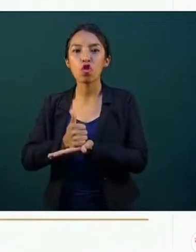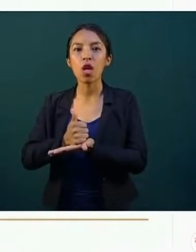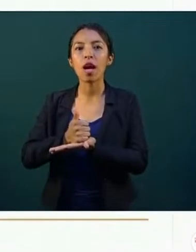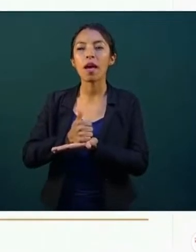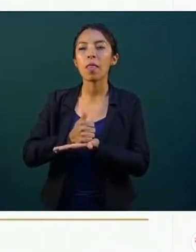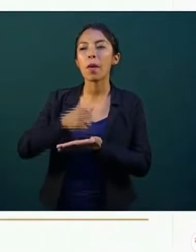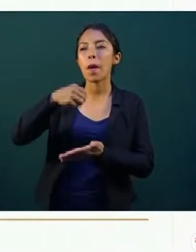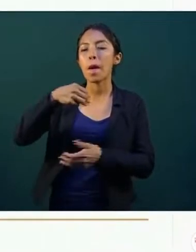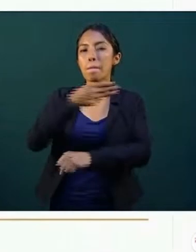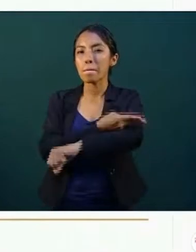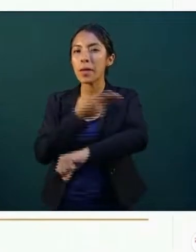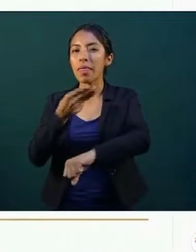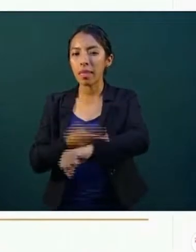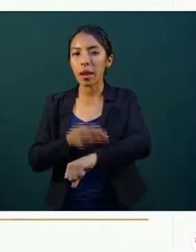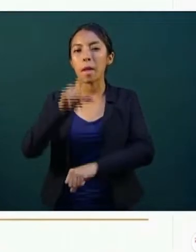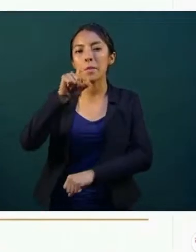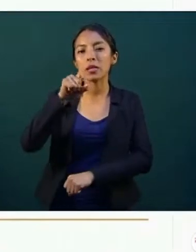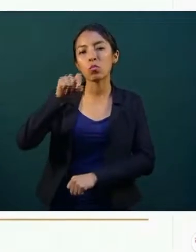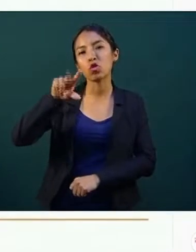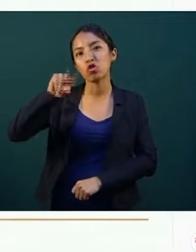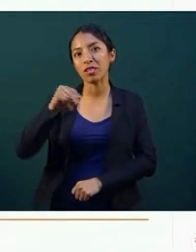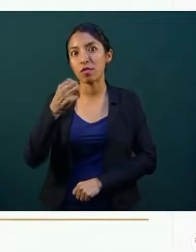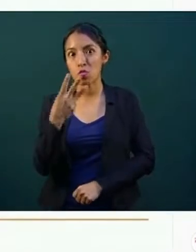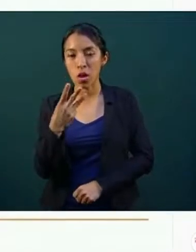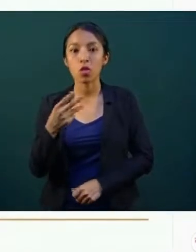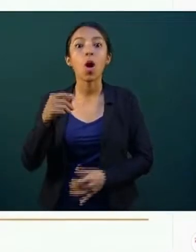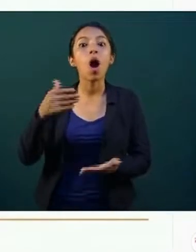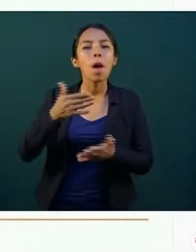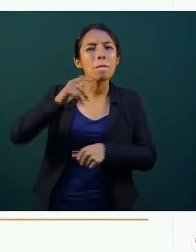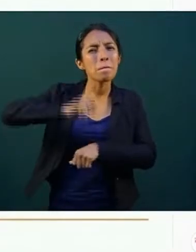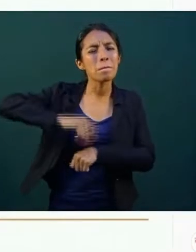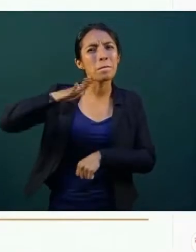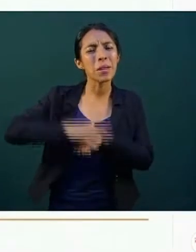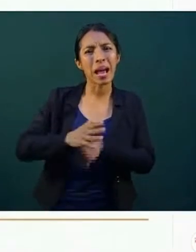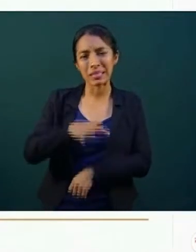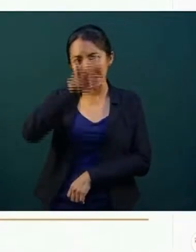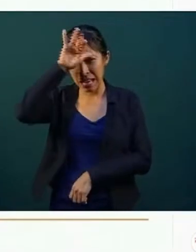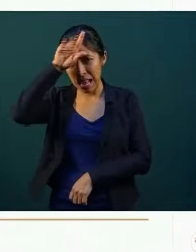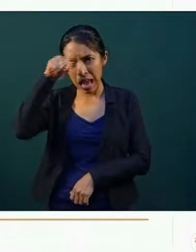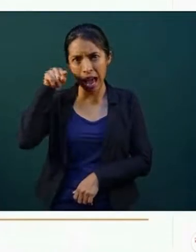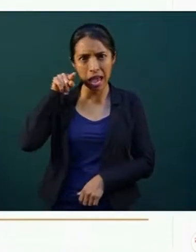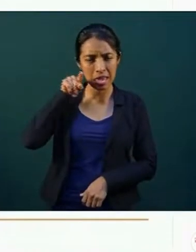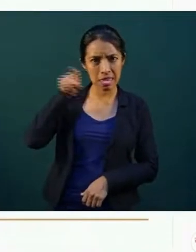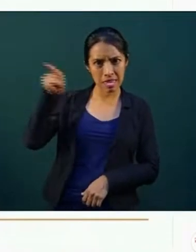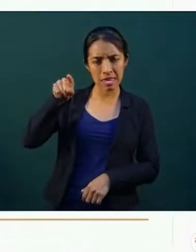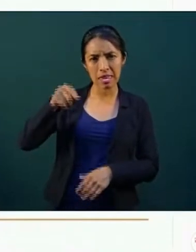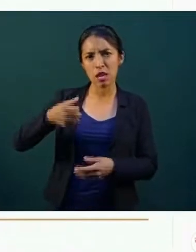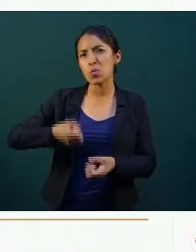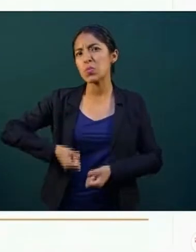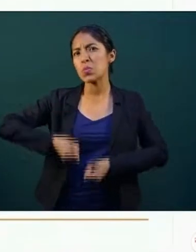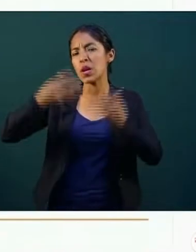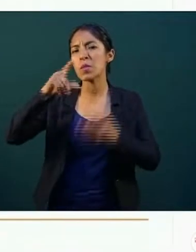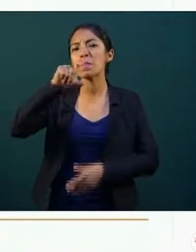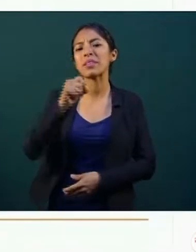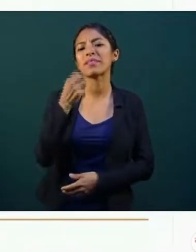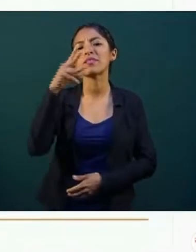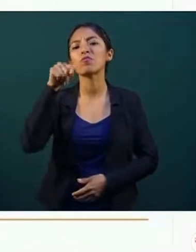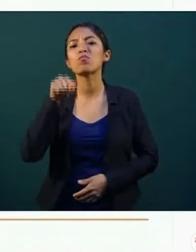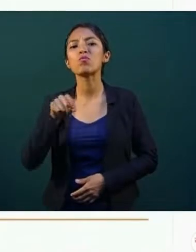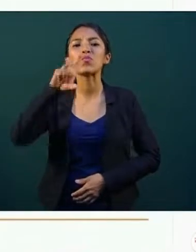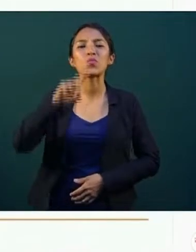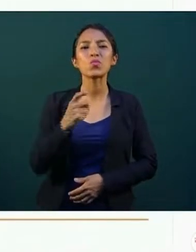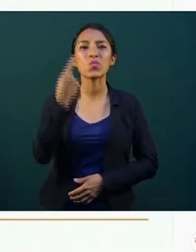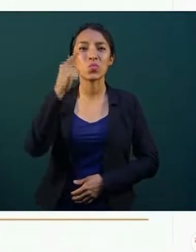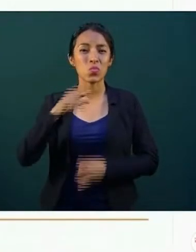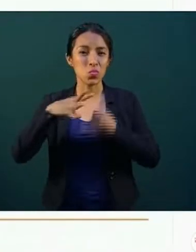pesos con 80 centavos. Las más caras las tuvo G500, en Monterrey, Nuevo León, con un precio de 23 pesos con